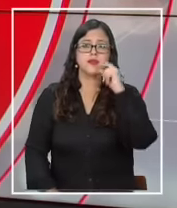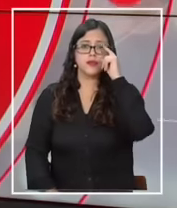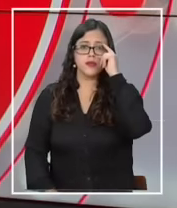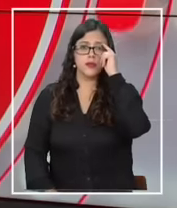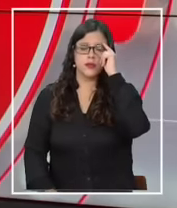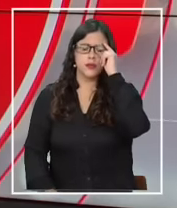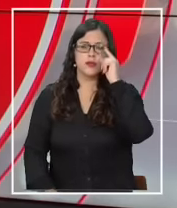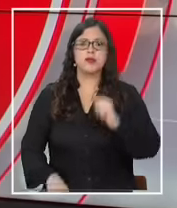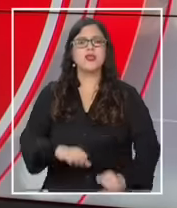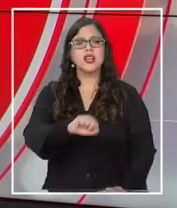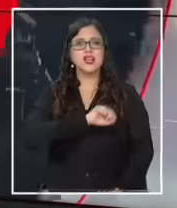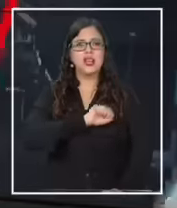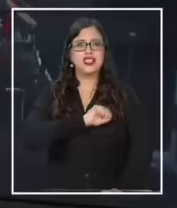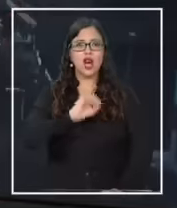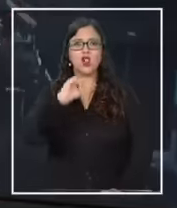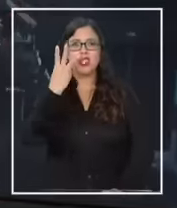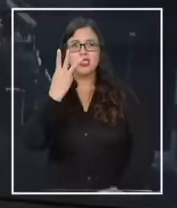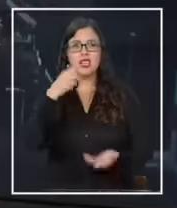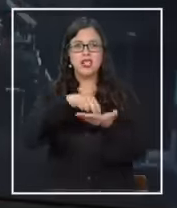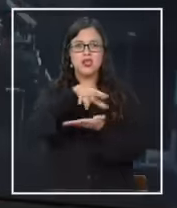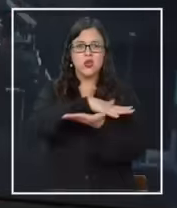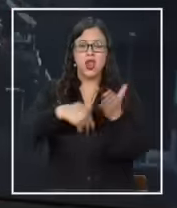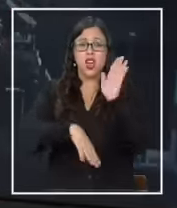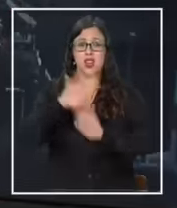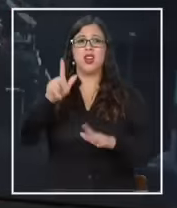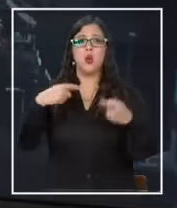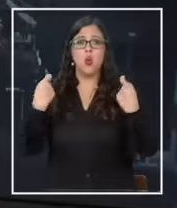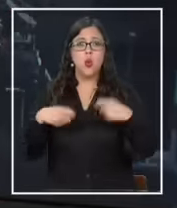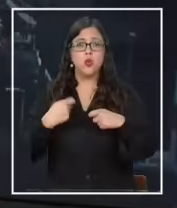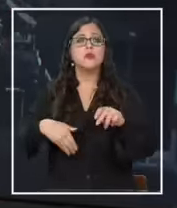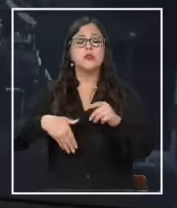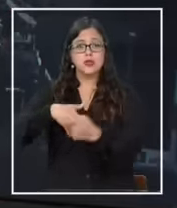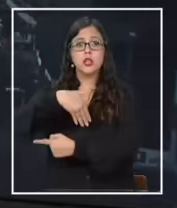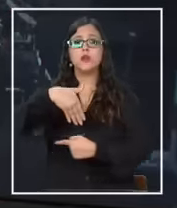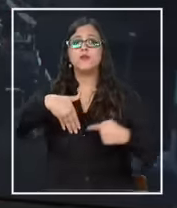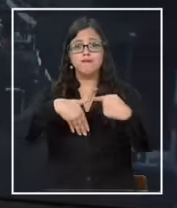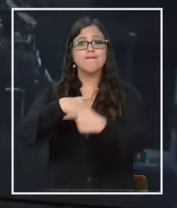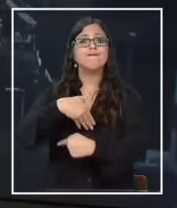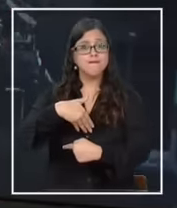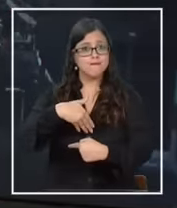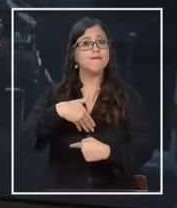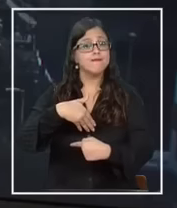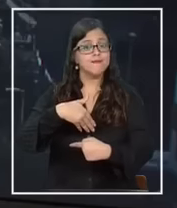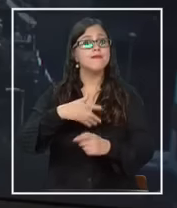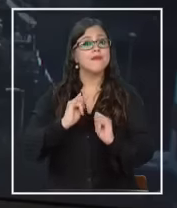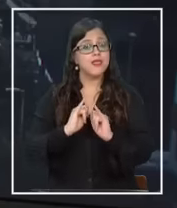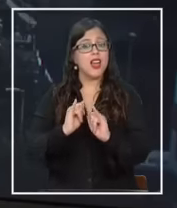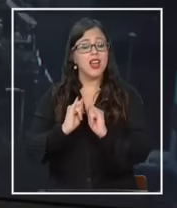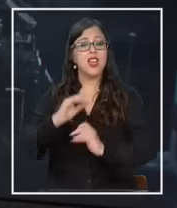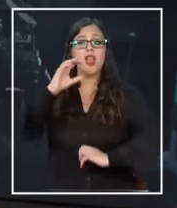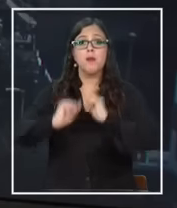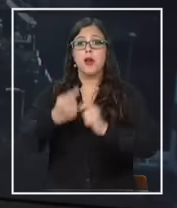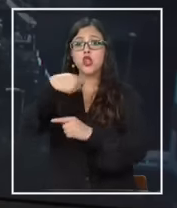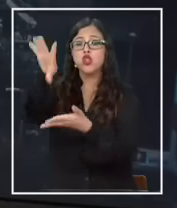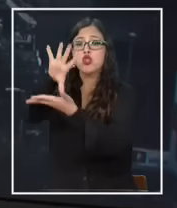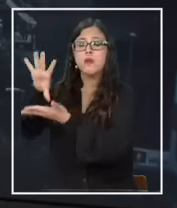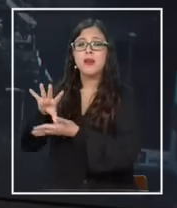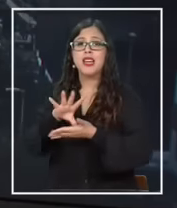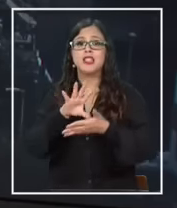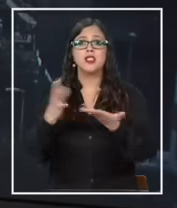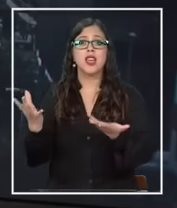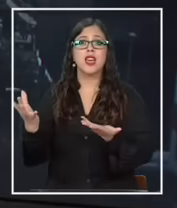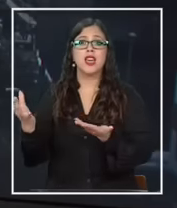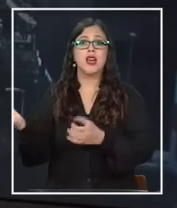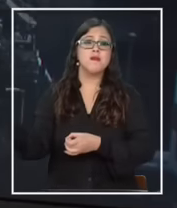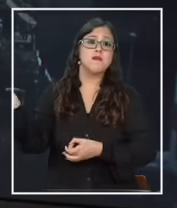Santiago es la tercera ciudad más cara de Sudamérica esa es la noticia para empresas extranjeras que envían